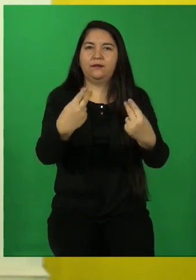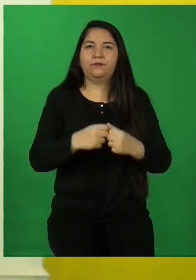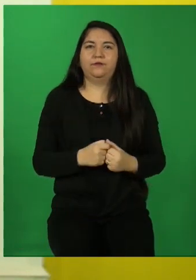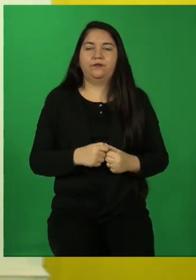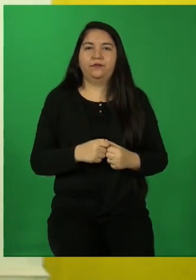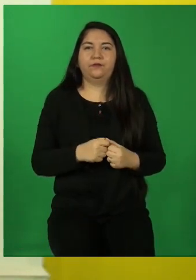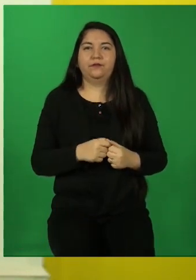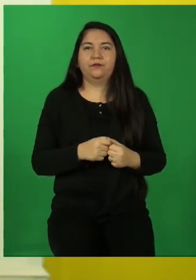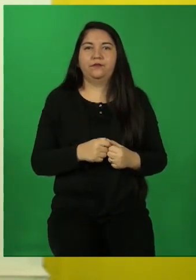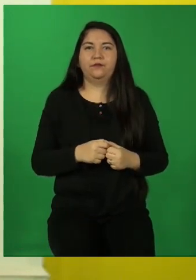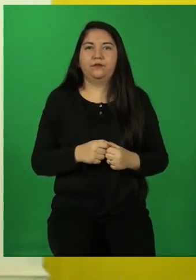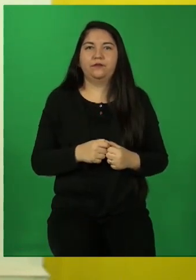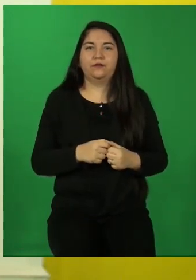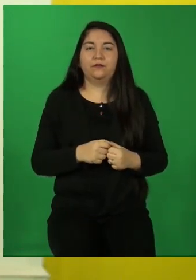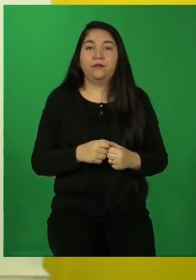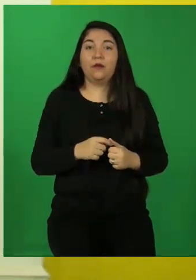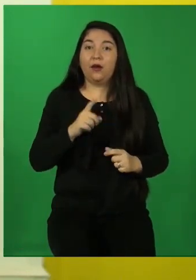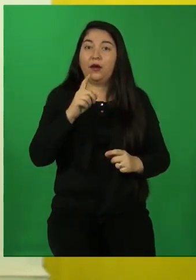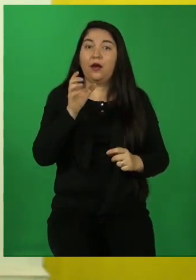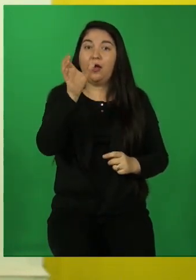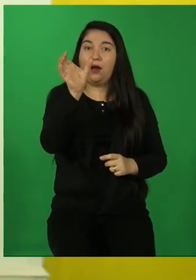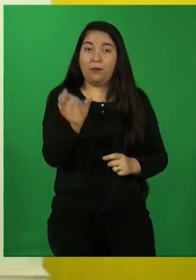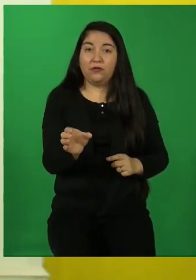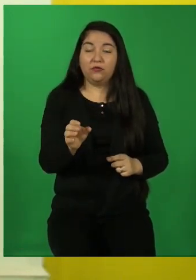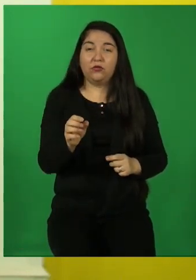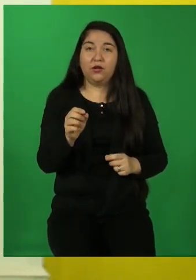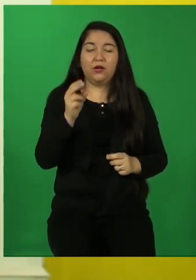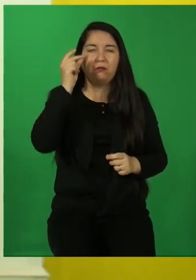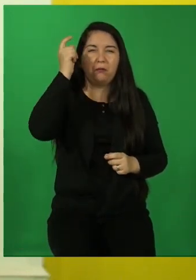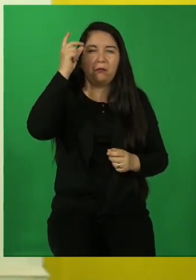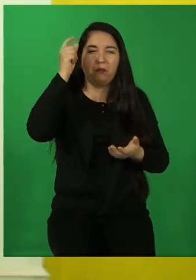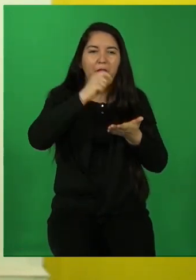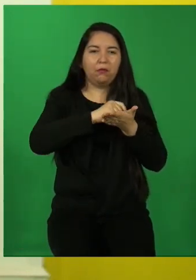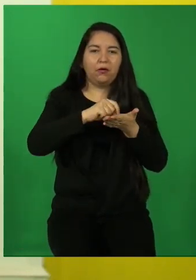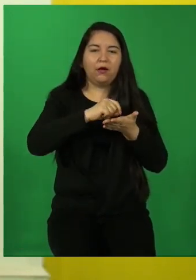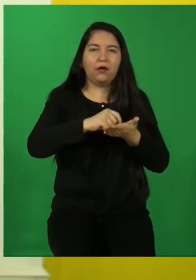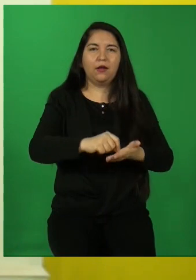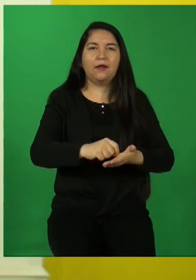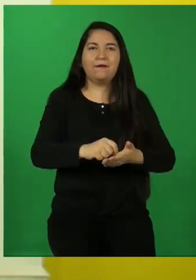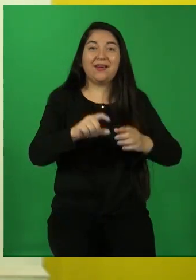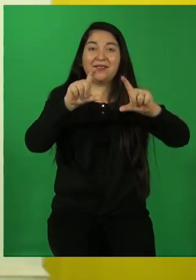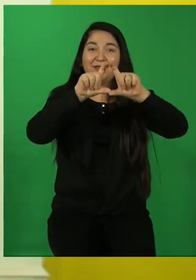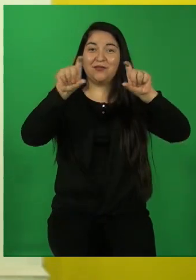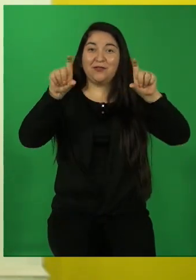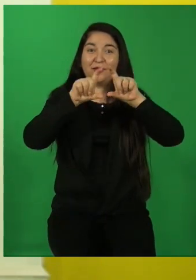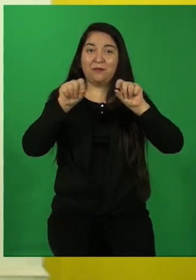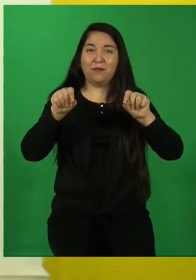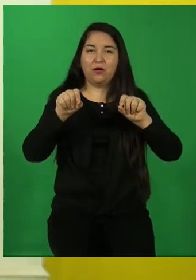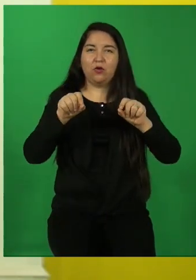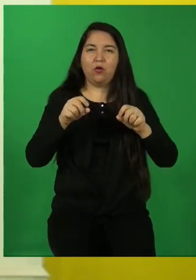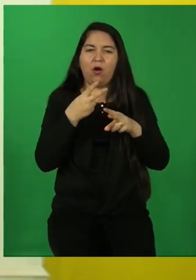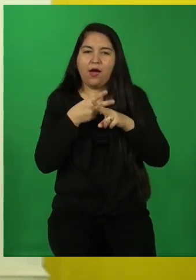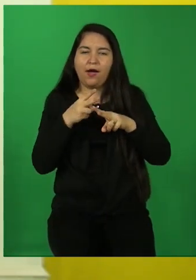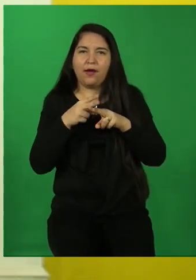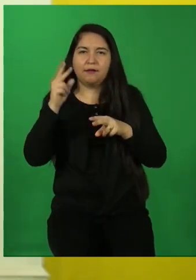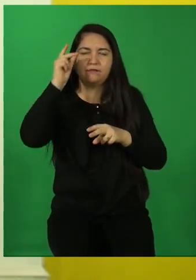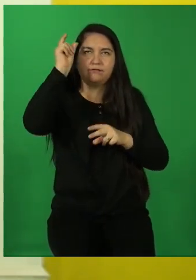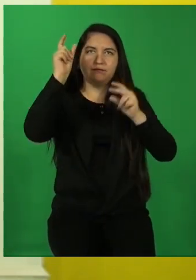autores crean estos tópicos literarios, también para